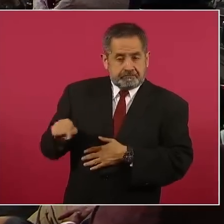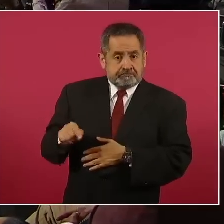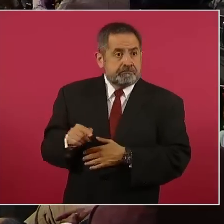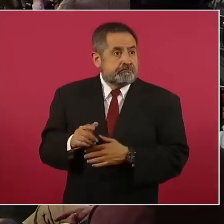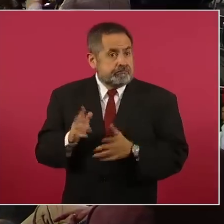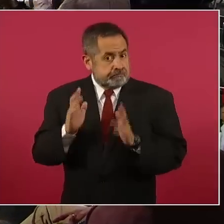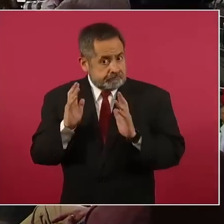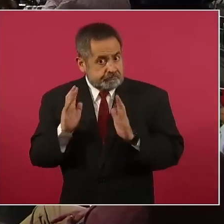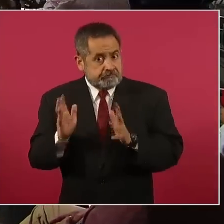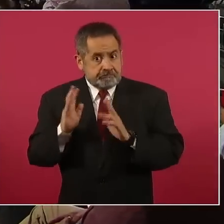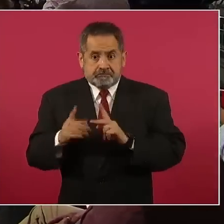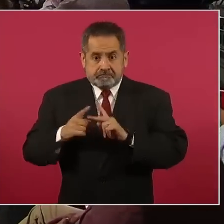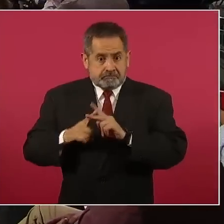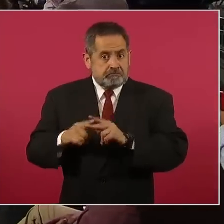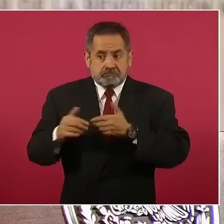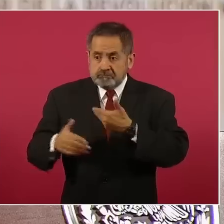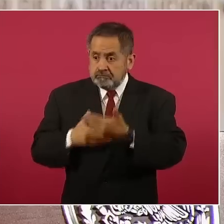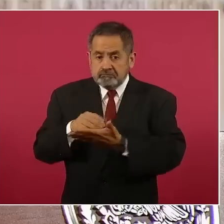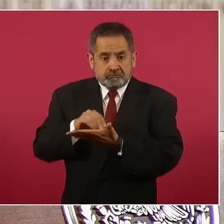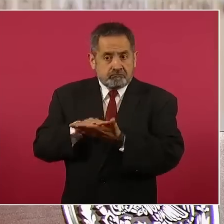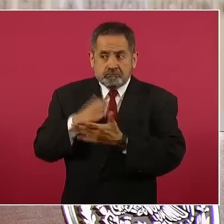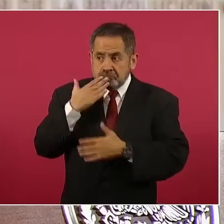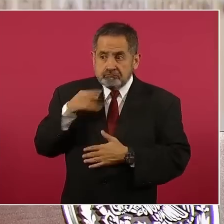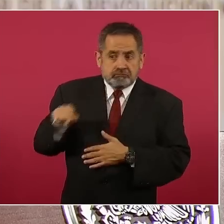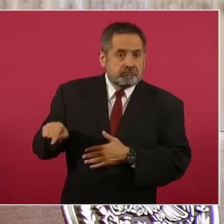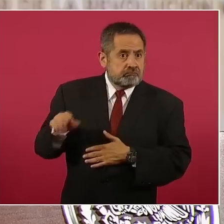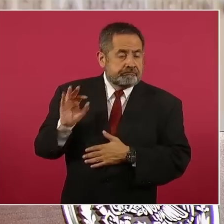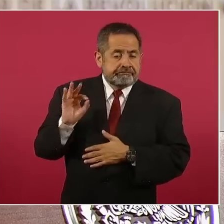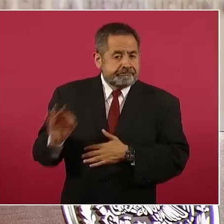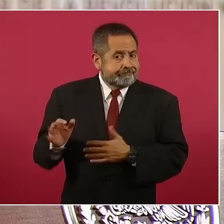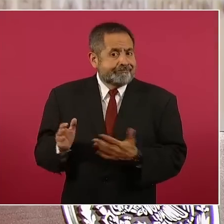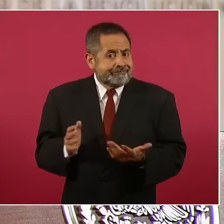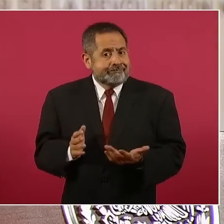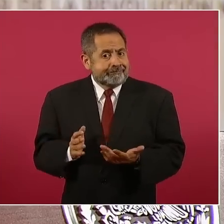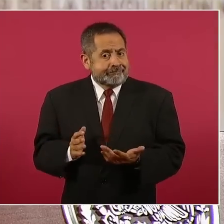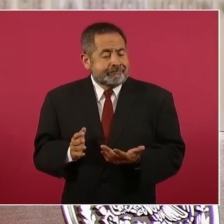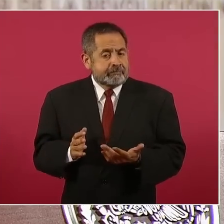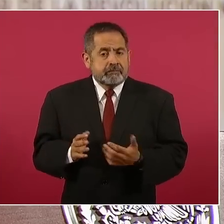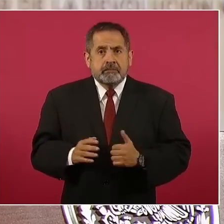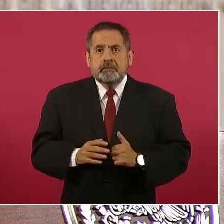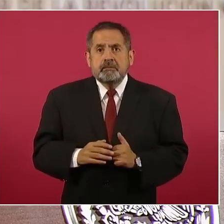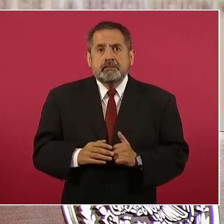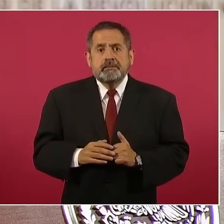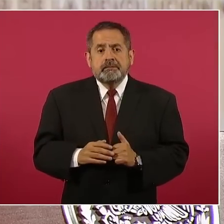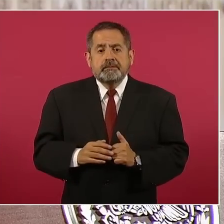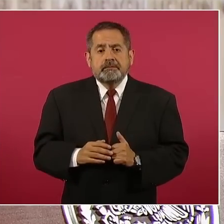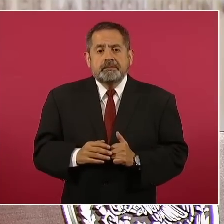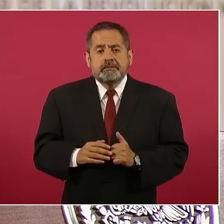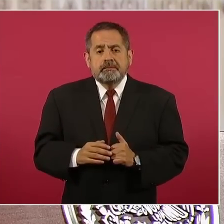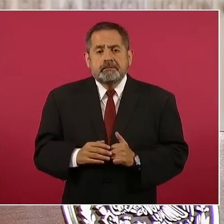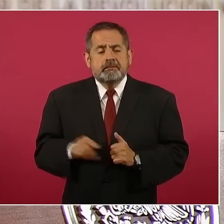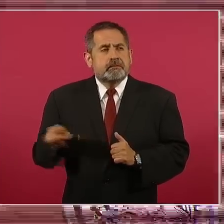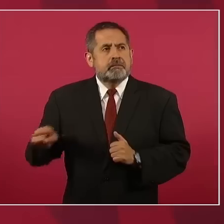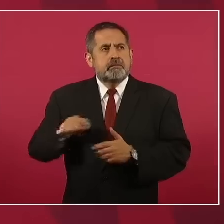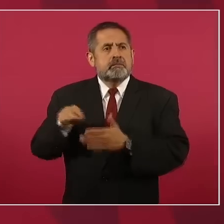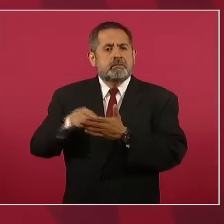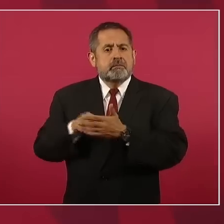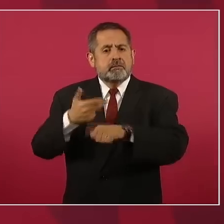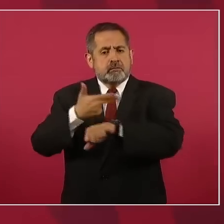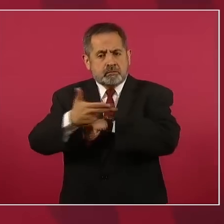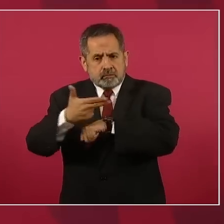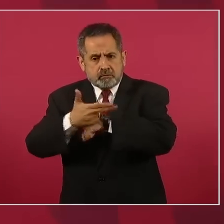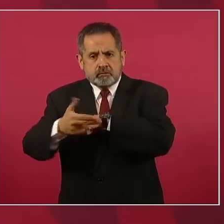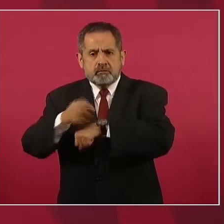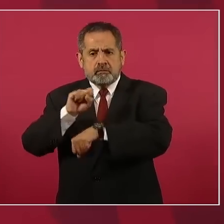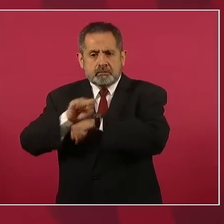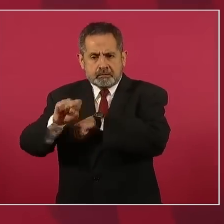aplicando en Honduras, en El Salvador,